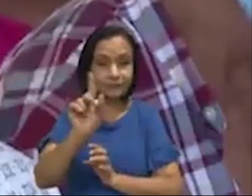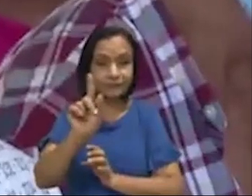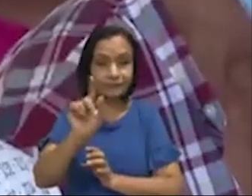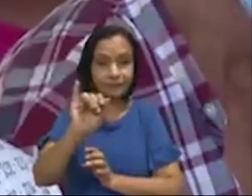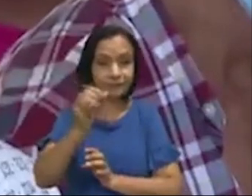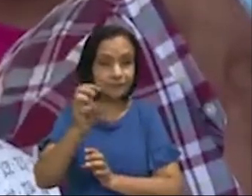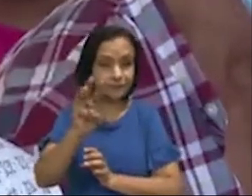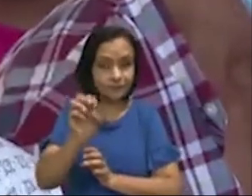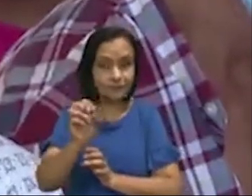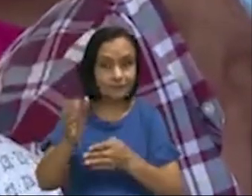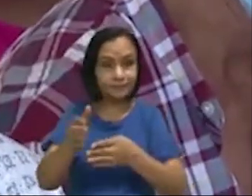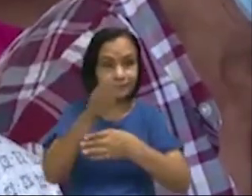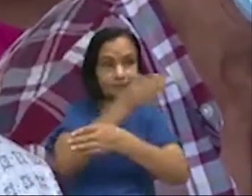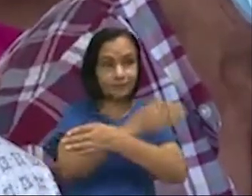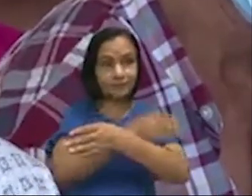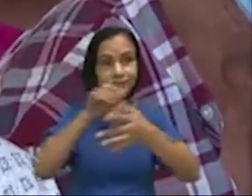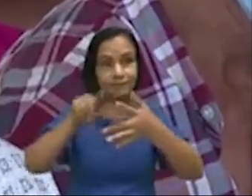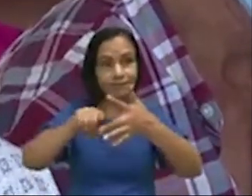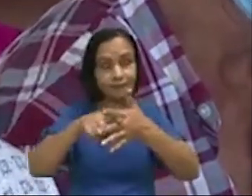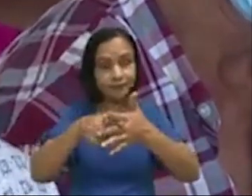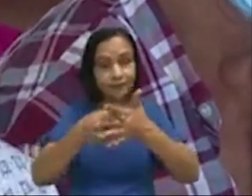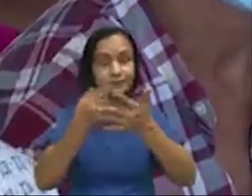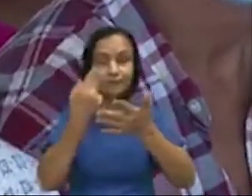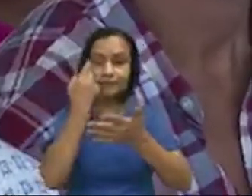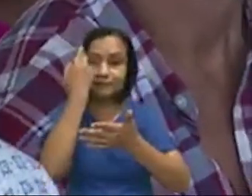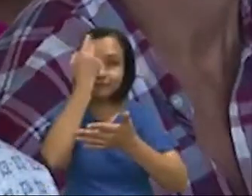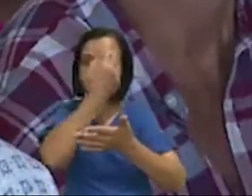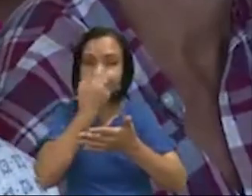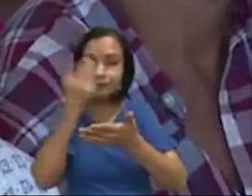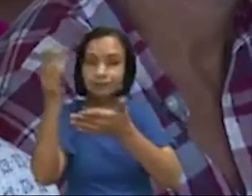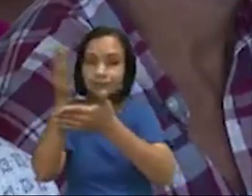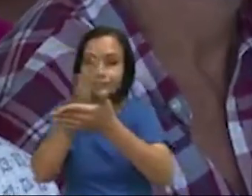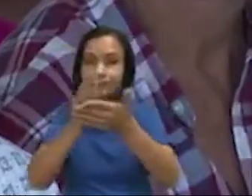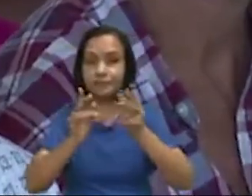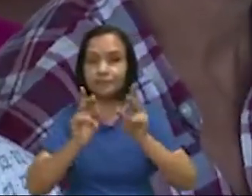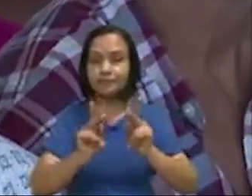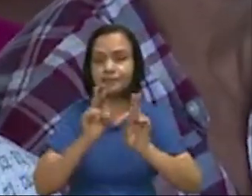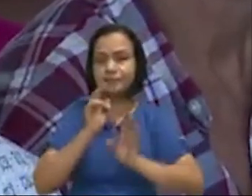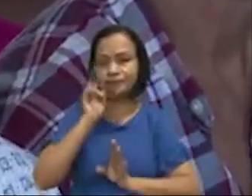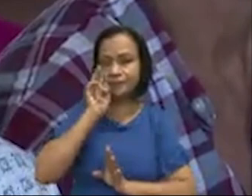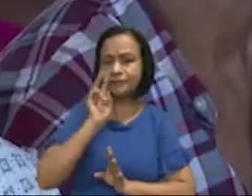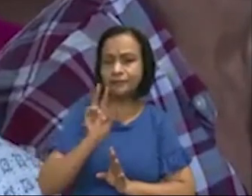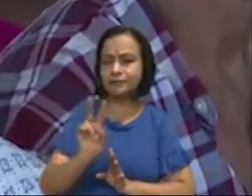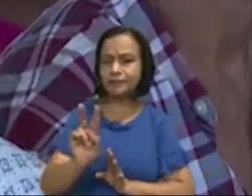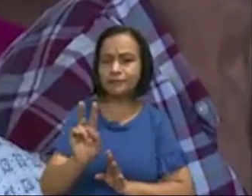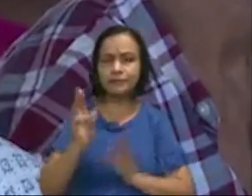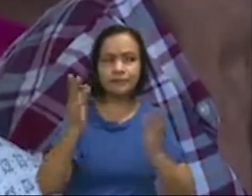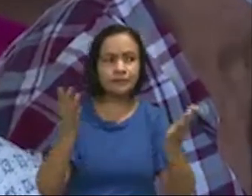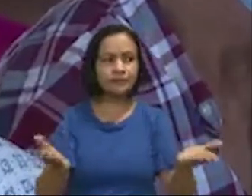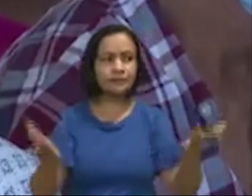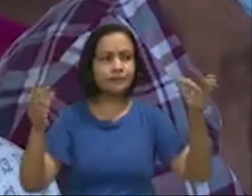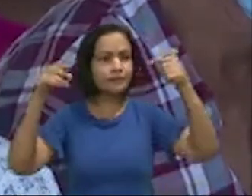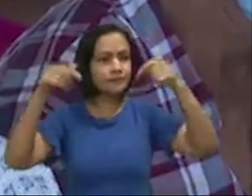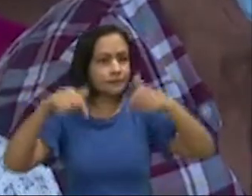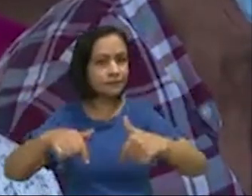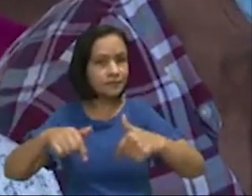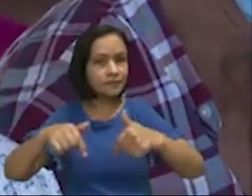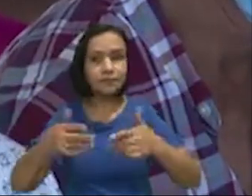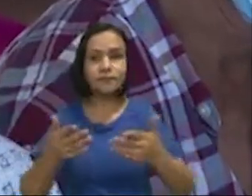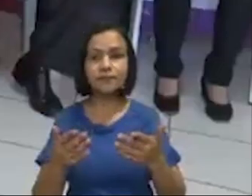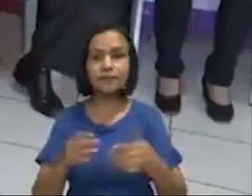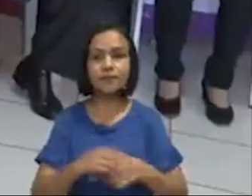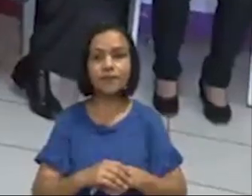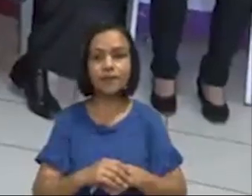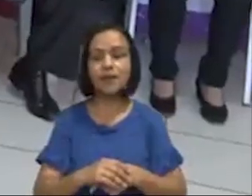a los especialistas del MINSA. Entonces, este trastorno se confirma a través de ellos,